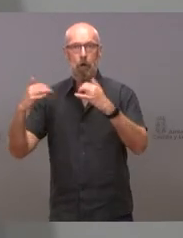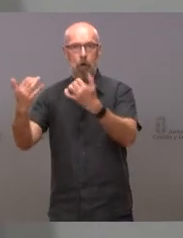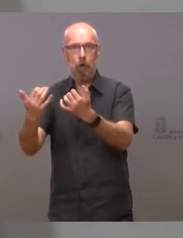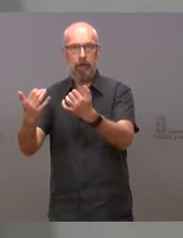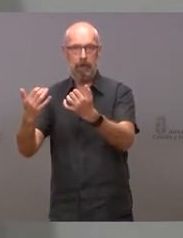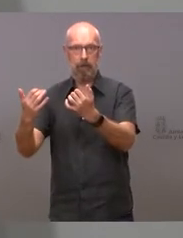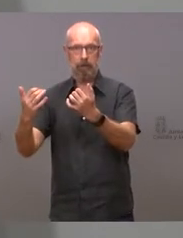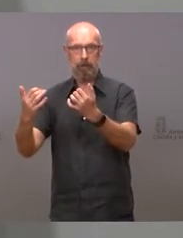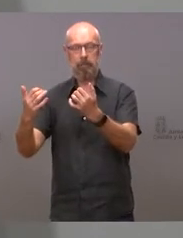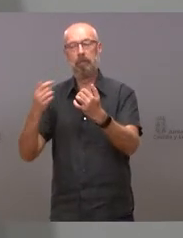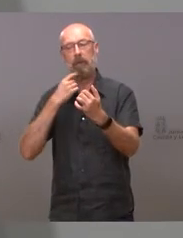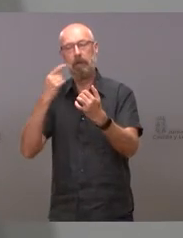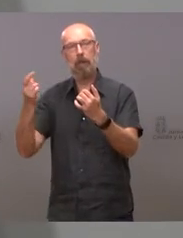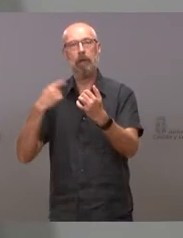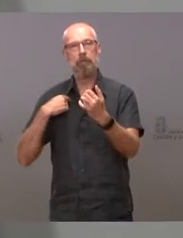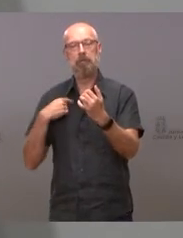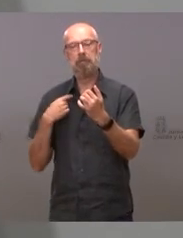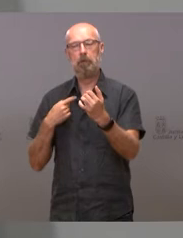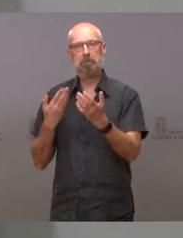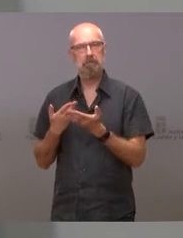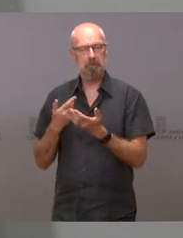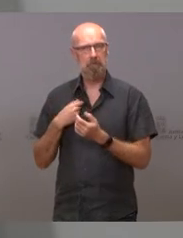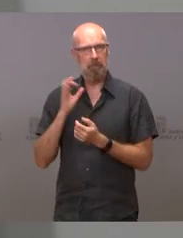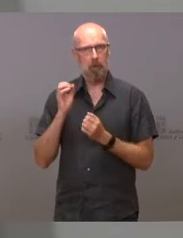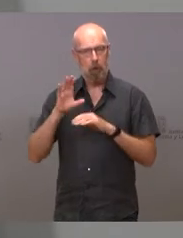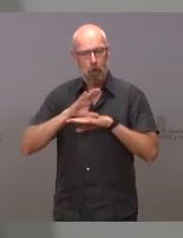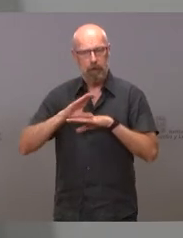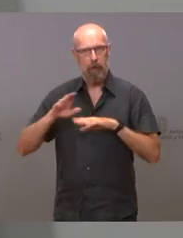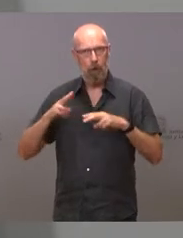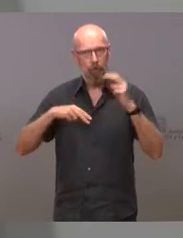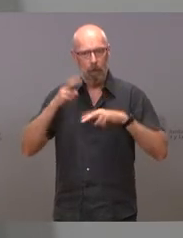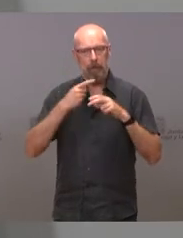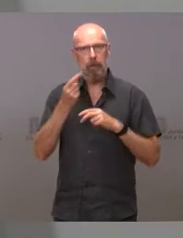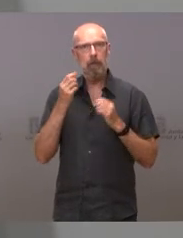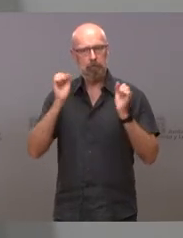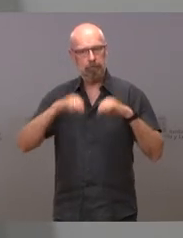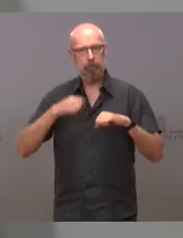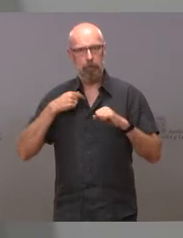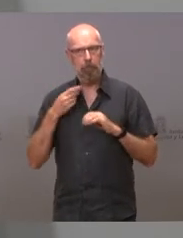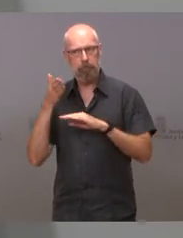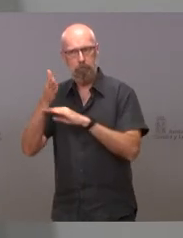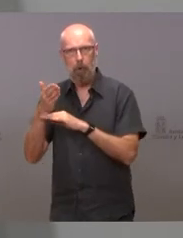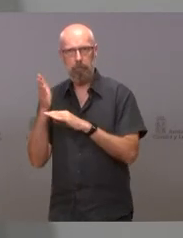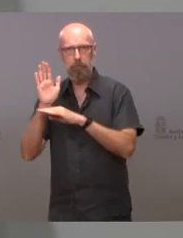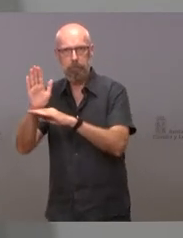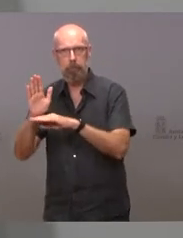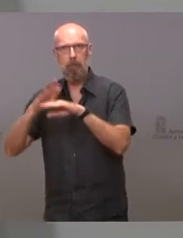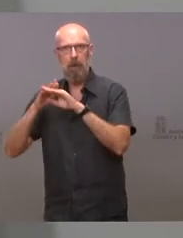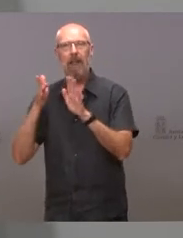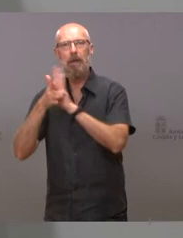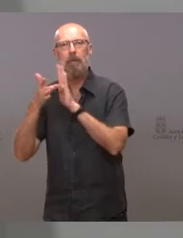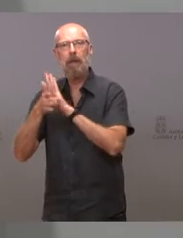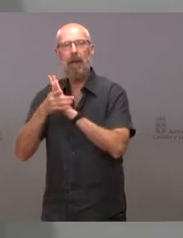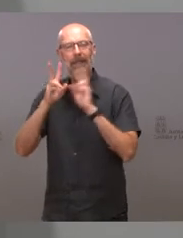propia por parte del consejero de Fomento para explicar todos los extremos de lo ocurrido en este